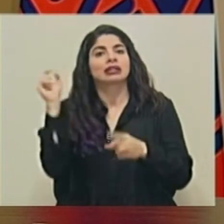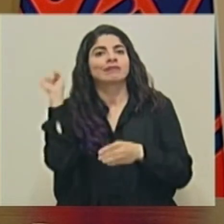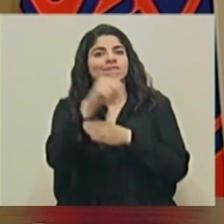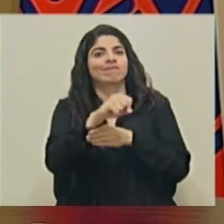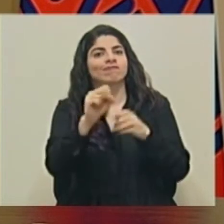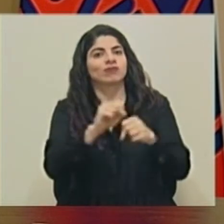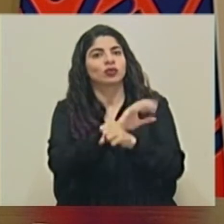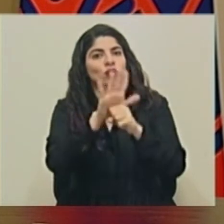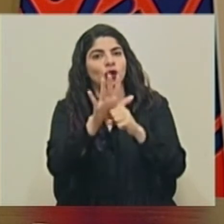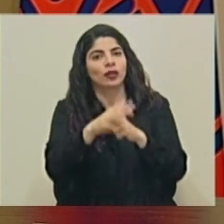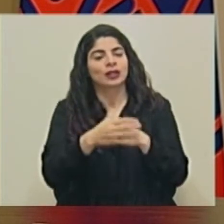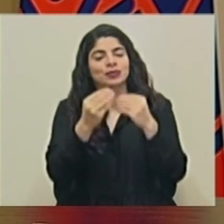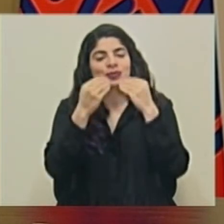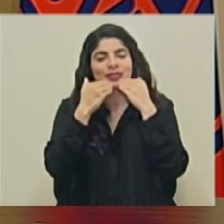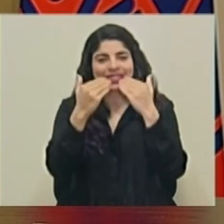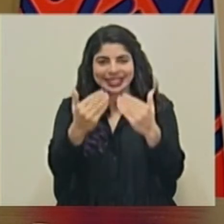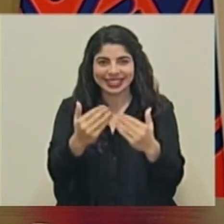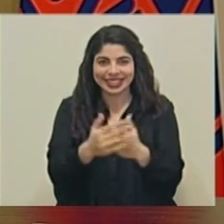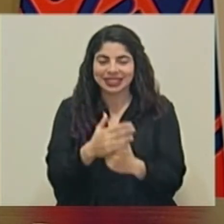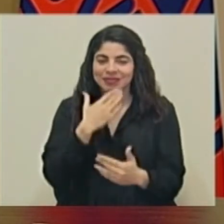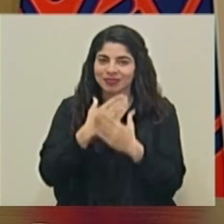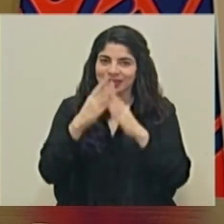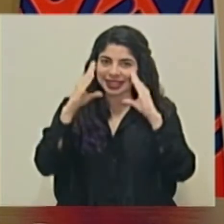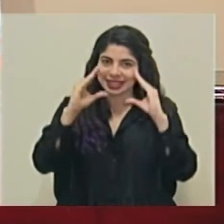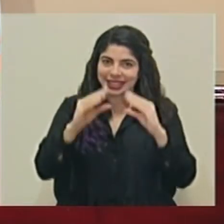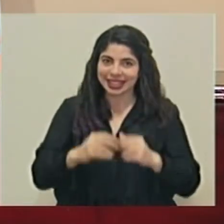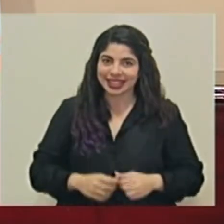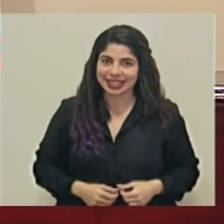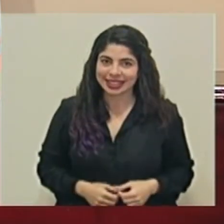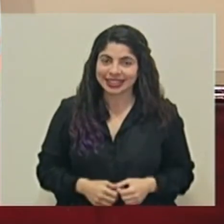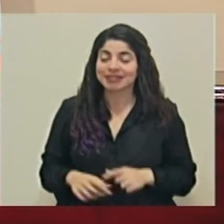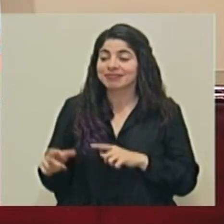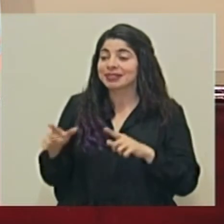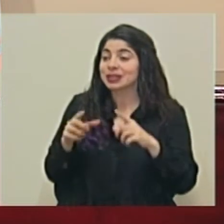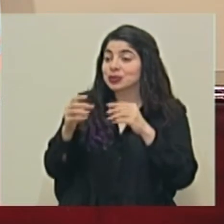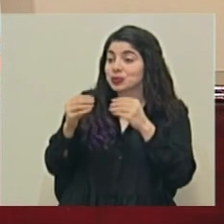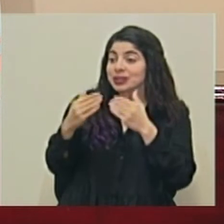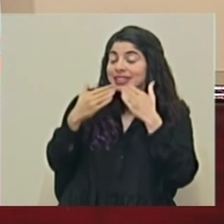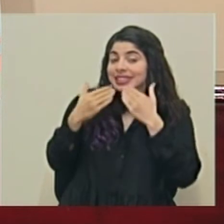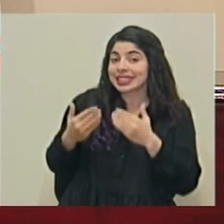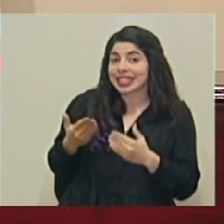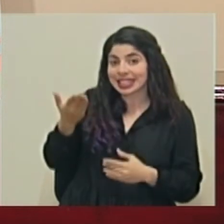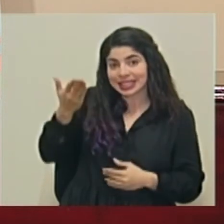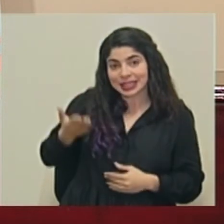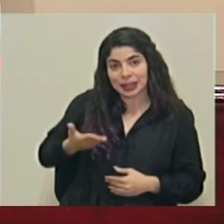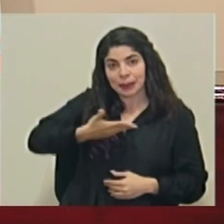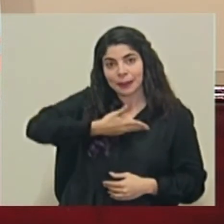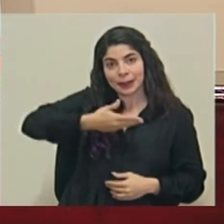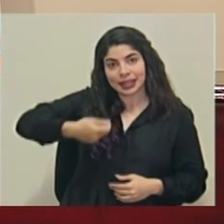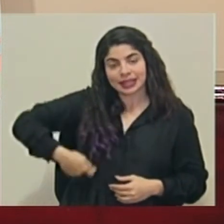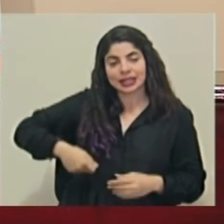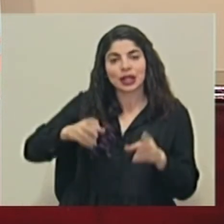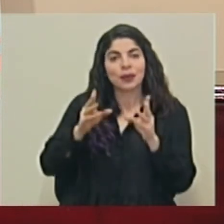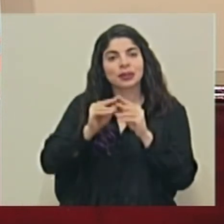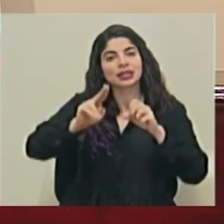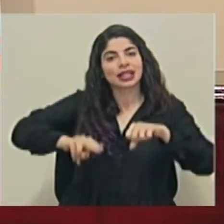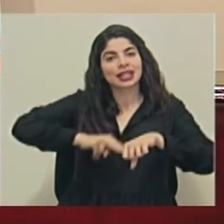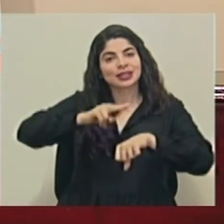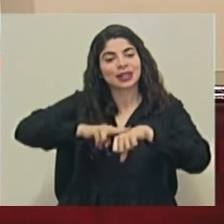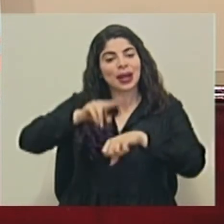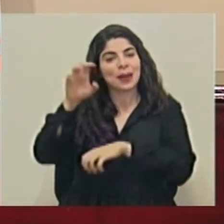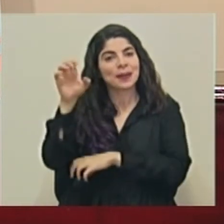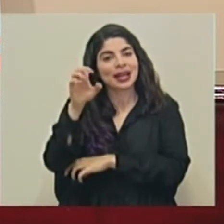contra el COVID-19. Muchísimas gracias, muy buenas tardes. Listo, muchísimas gracias al presidente de la Comisión Nacional de